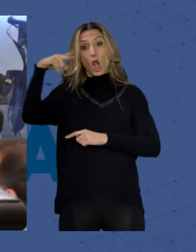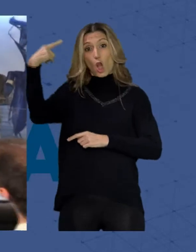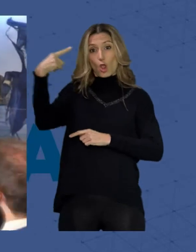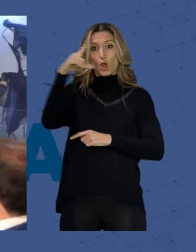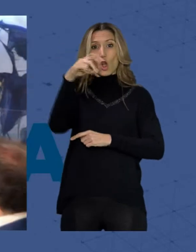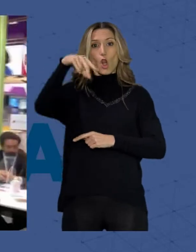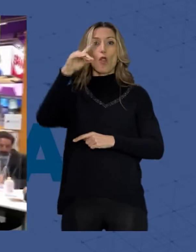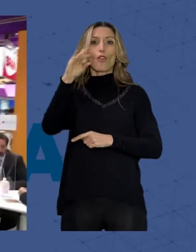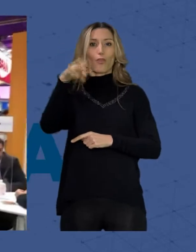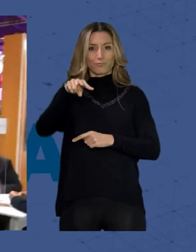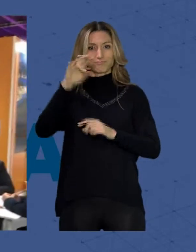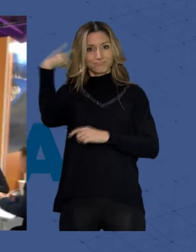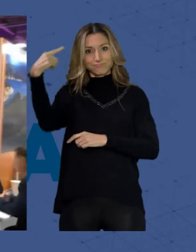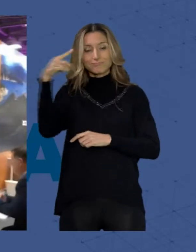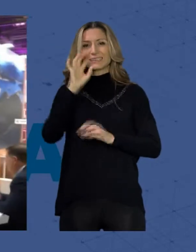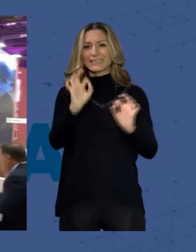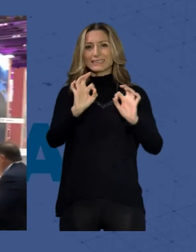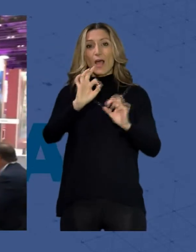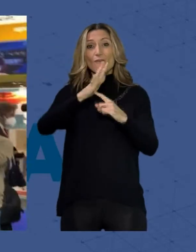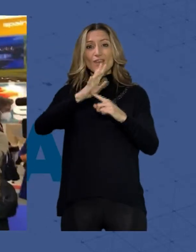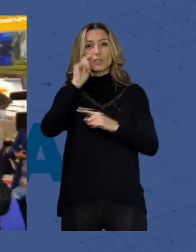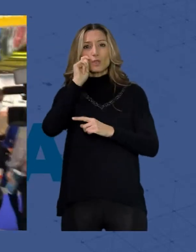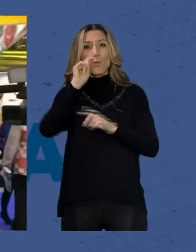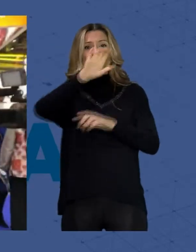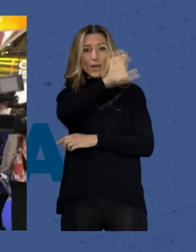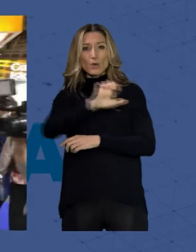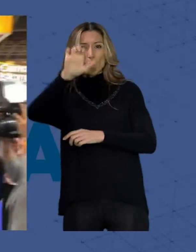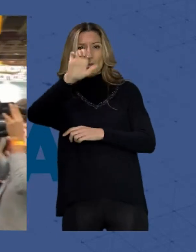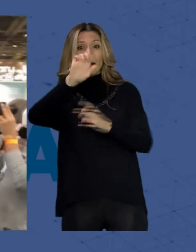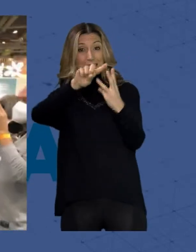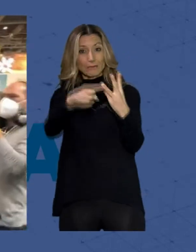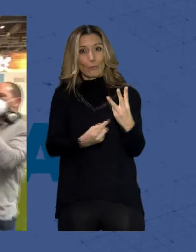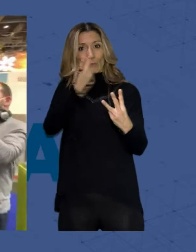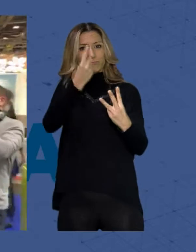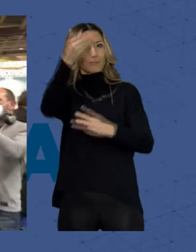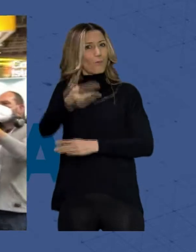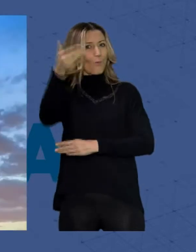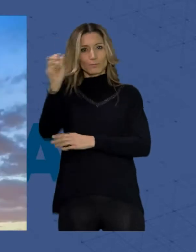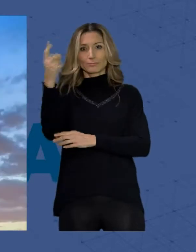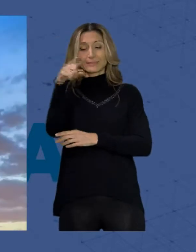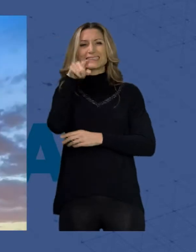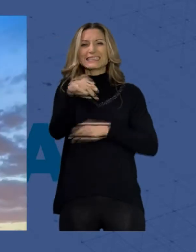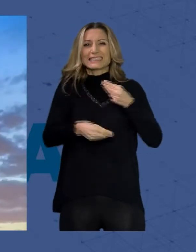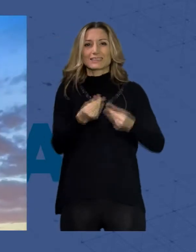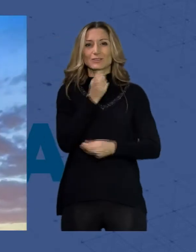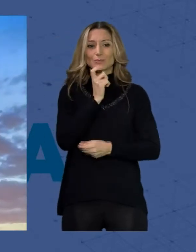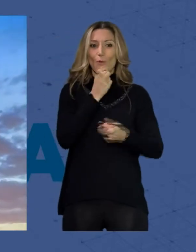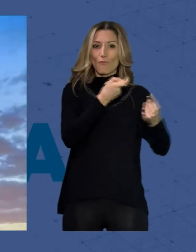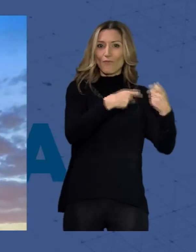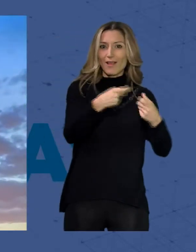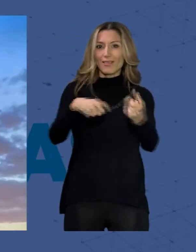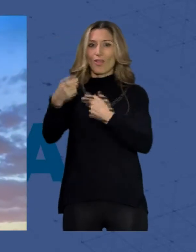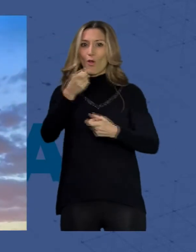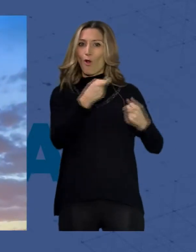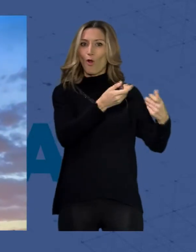más importantes de turismo que se celebran en Europa. Y lo hacemos vendiendo, comercializando el destino Almería